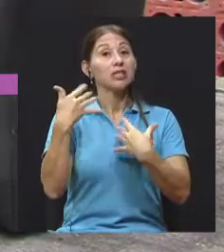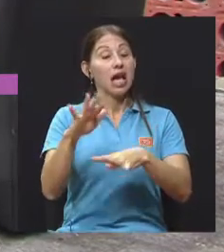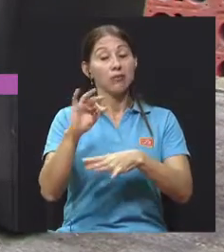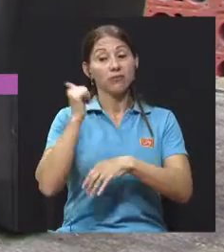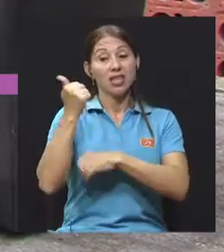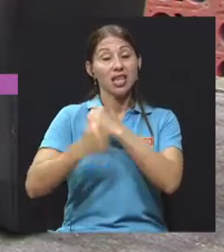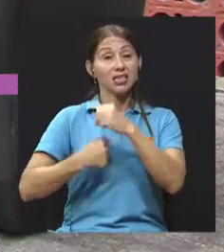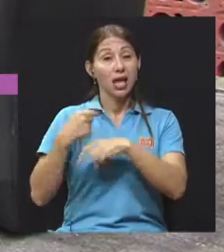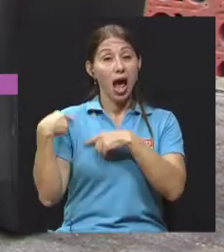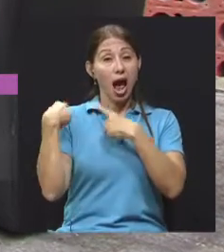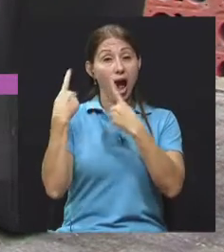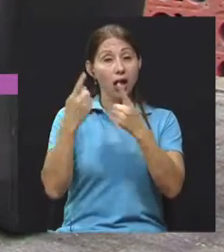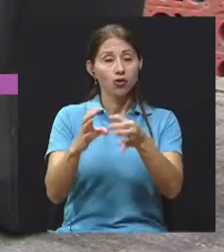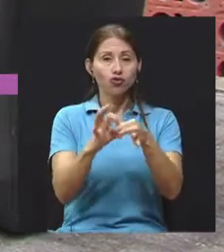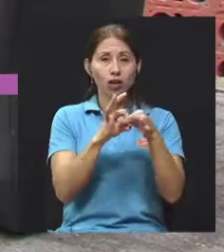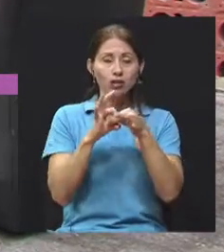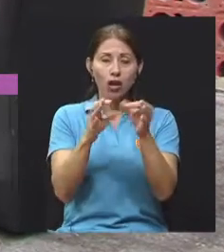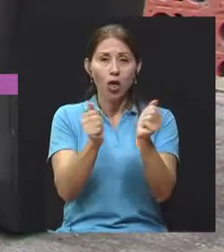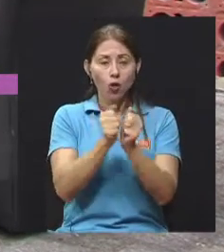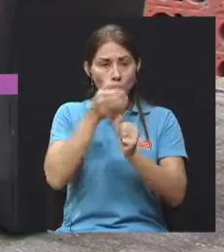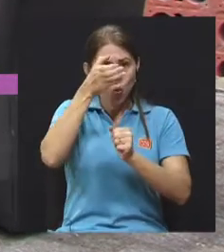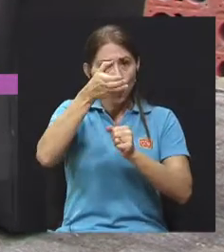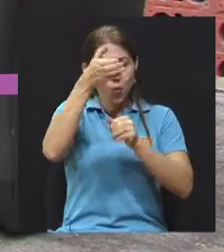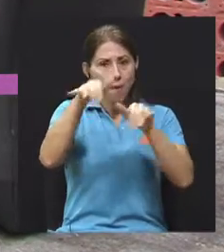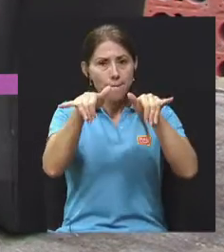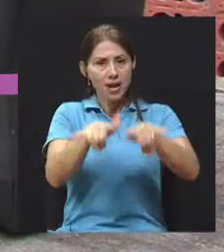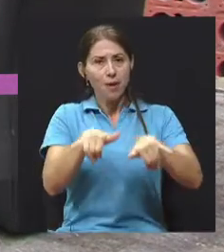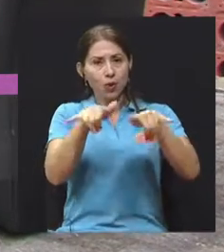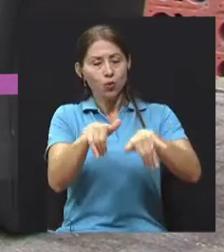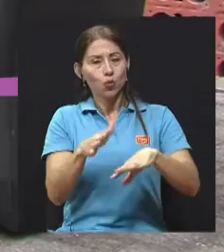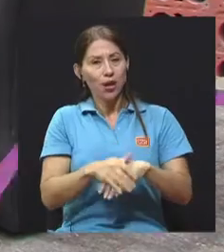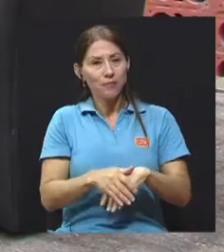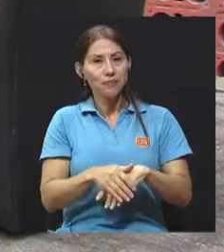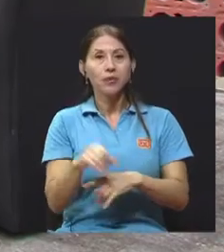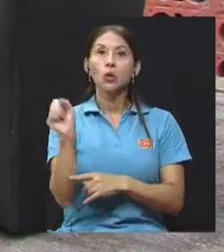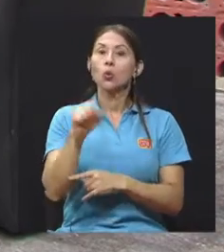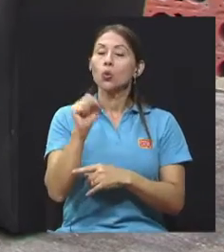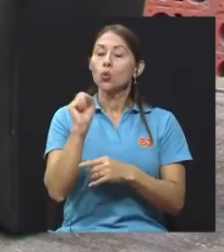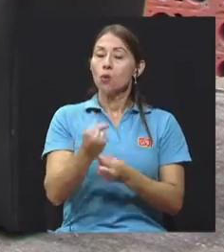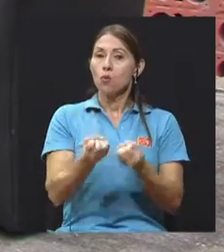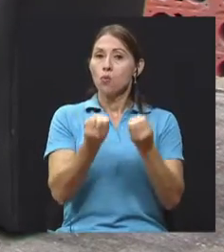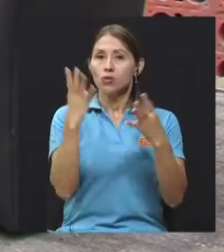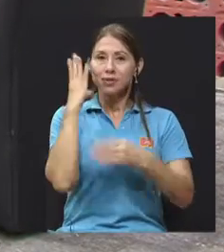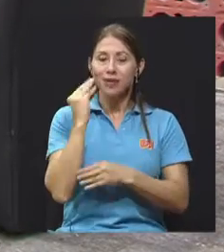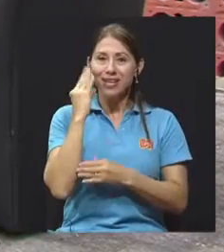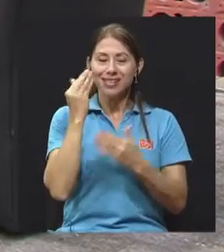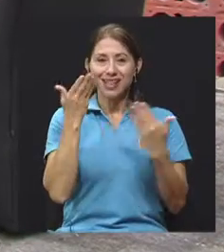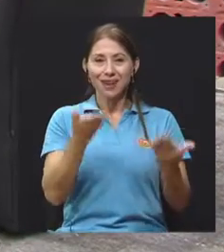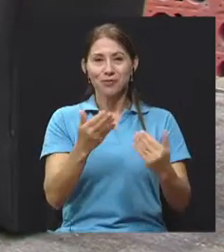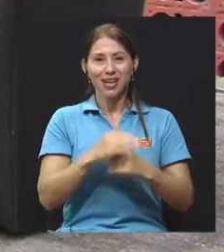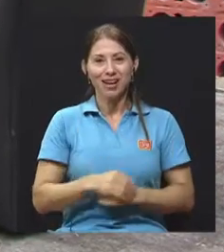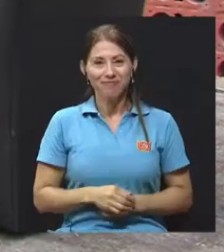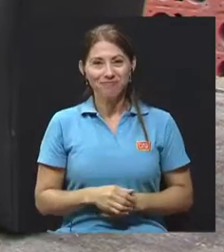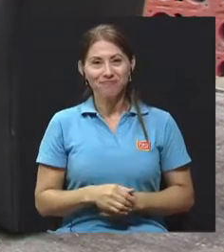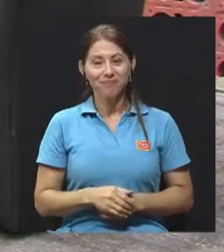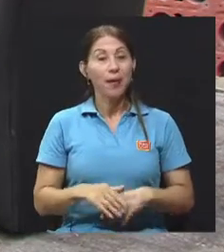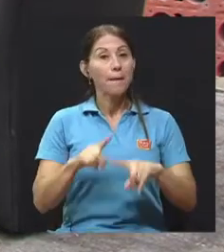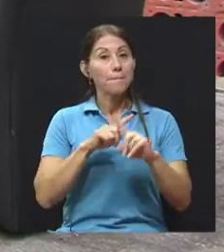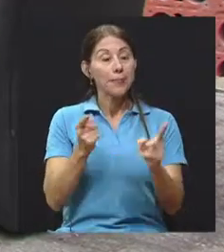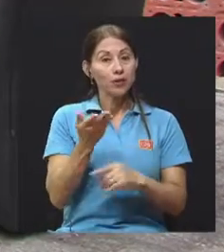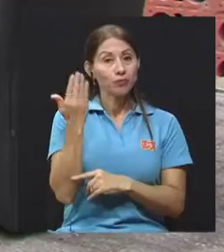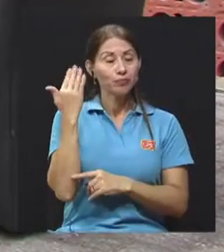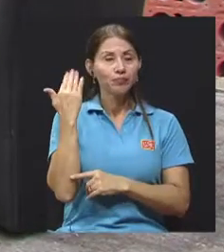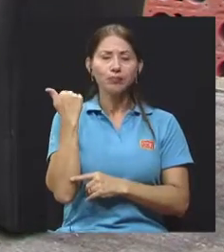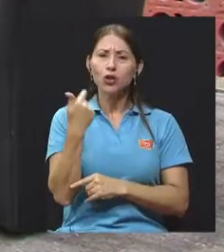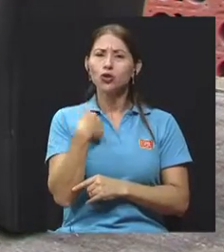de estar relacionado con la permacultura, María del Mar. Así es, todo un bagaje de experiencia tenemos acá. bueno, pero en el bloque